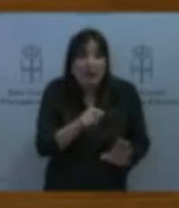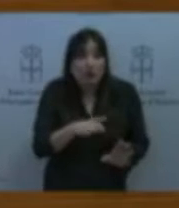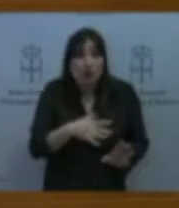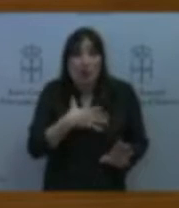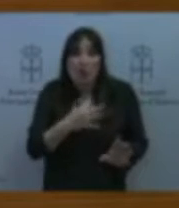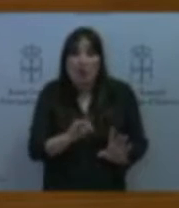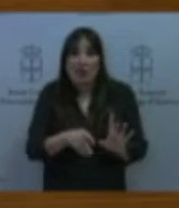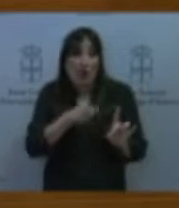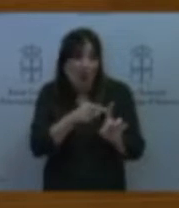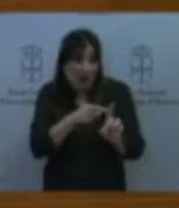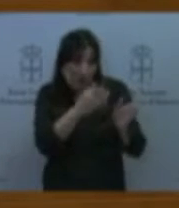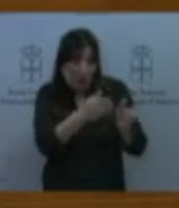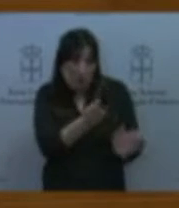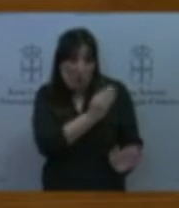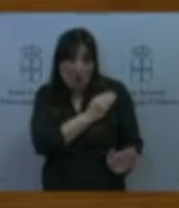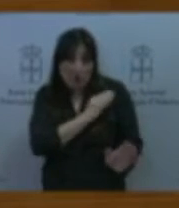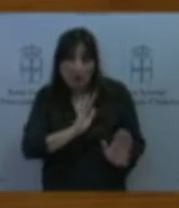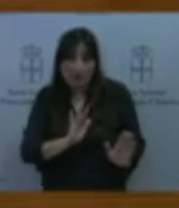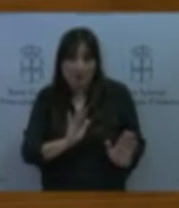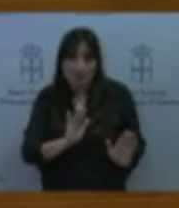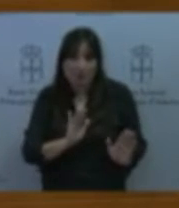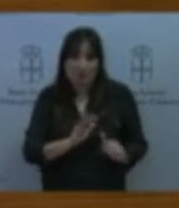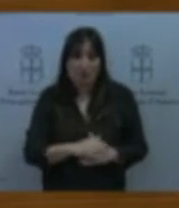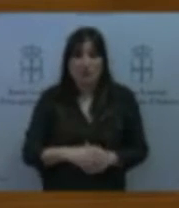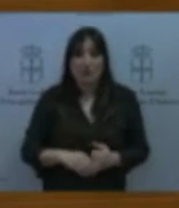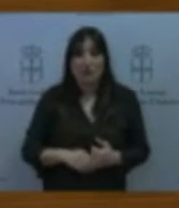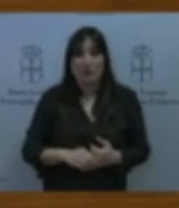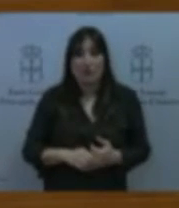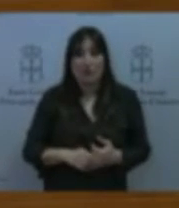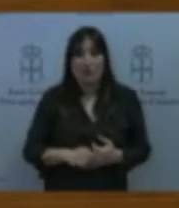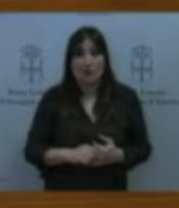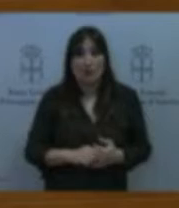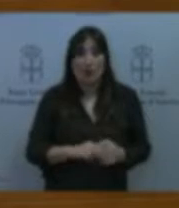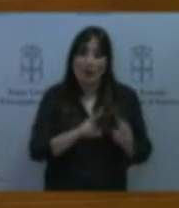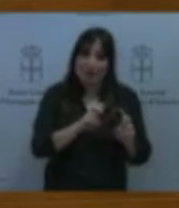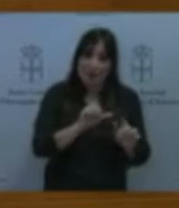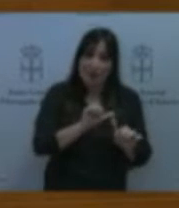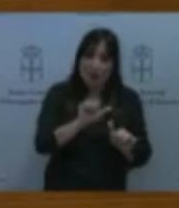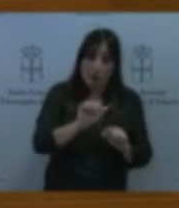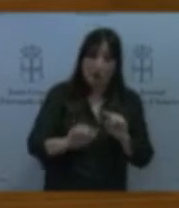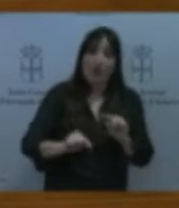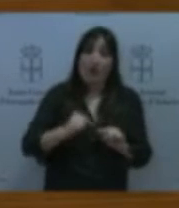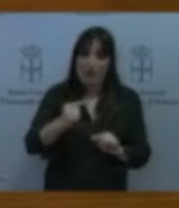de no mediar el tema de Gijón, al que le daré respuesta a continuación.